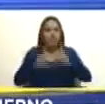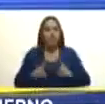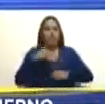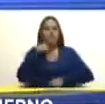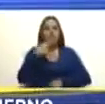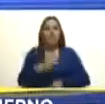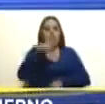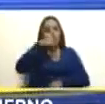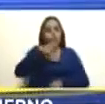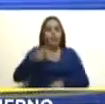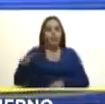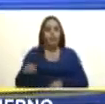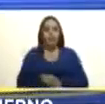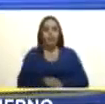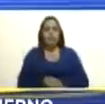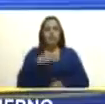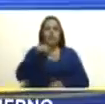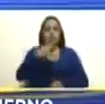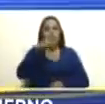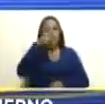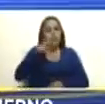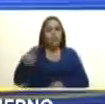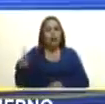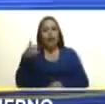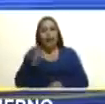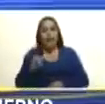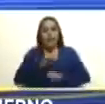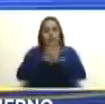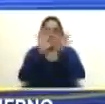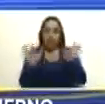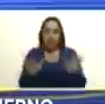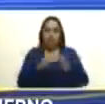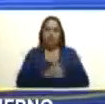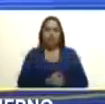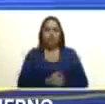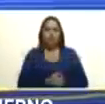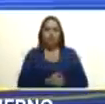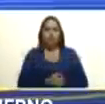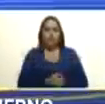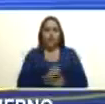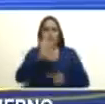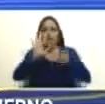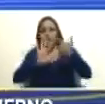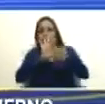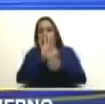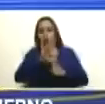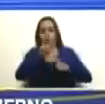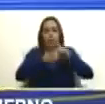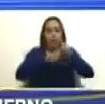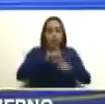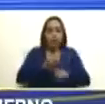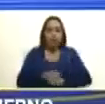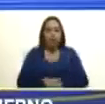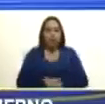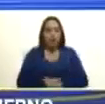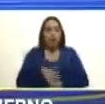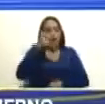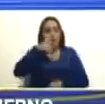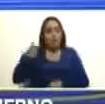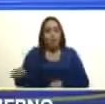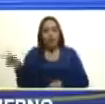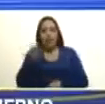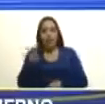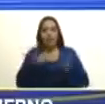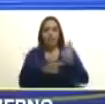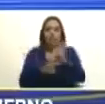del pueblo y la voz del pueblo fue contundente en las cinco preguntas el pueblo venezolano